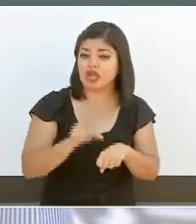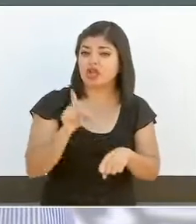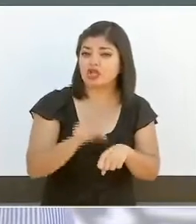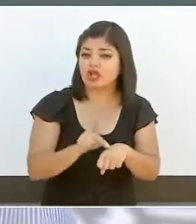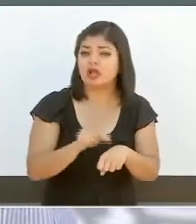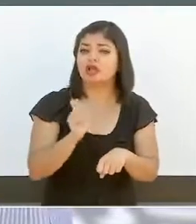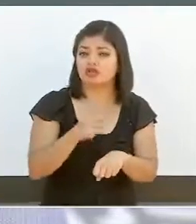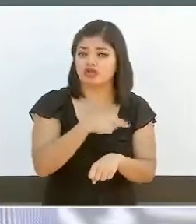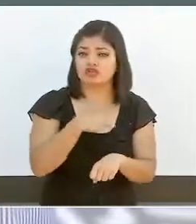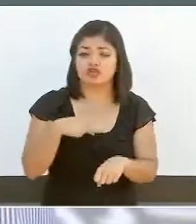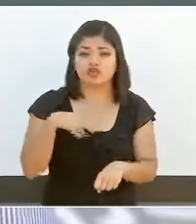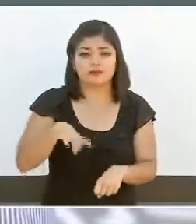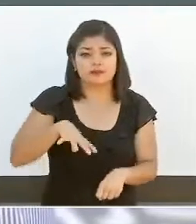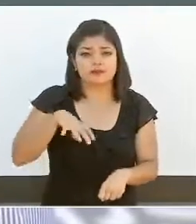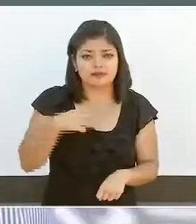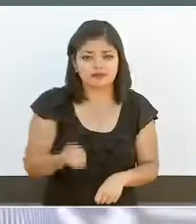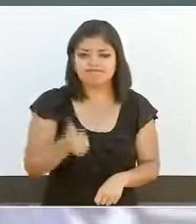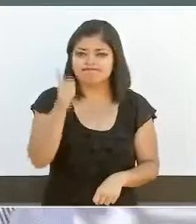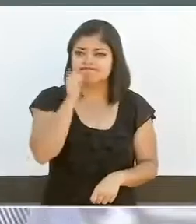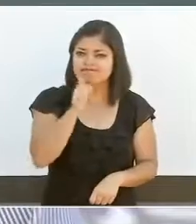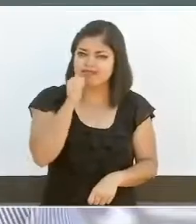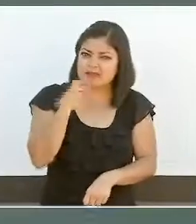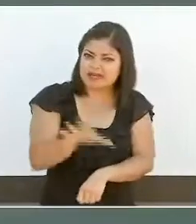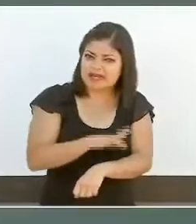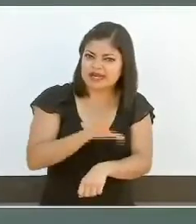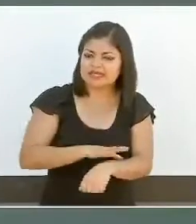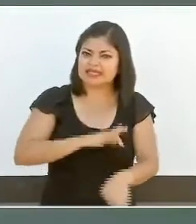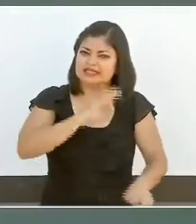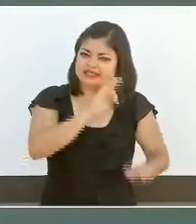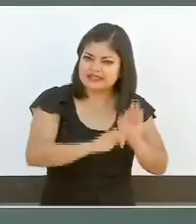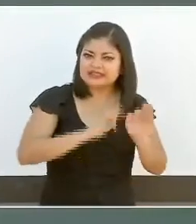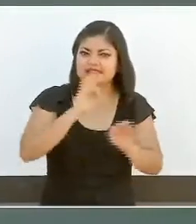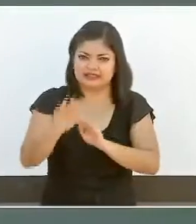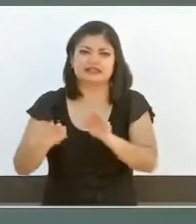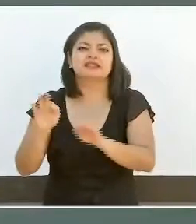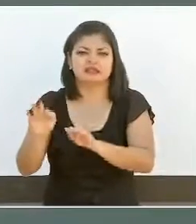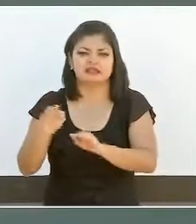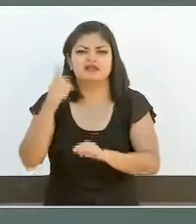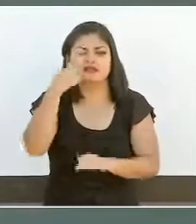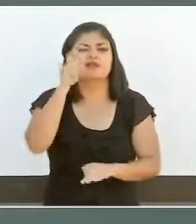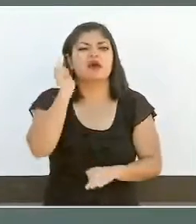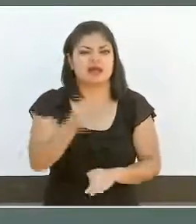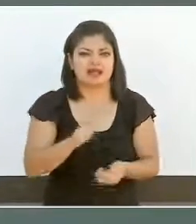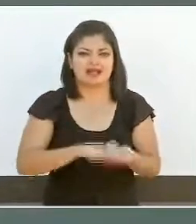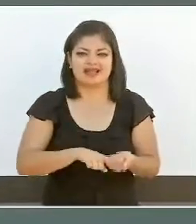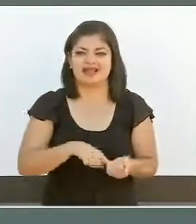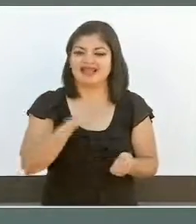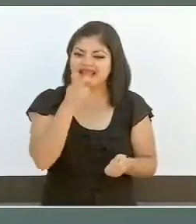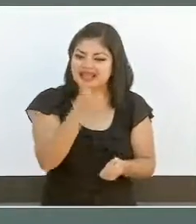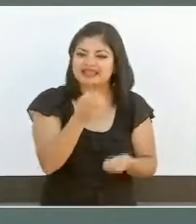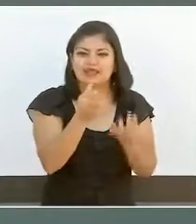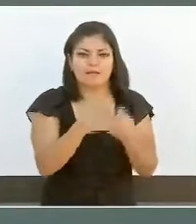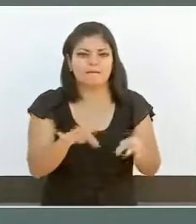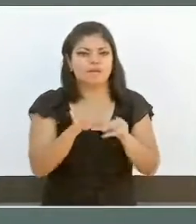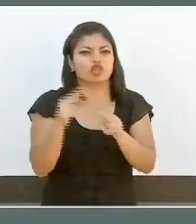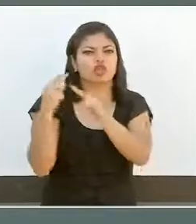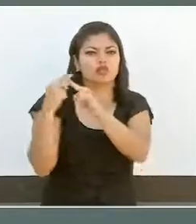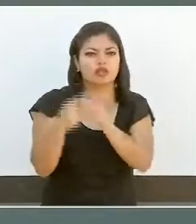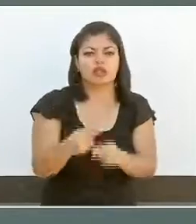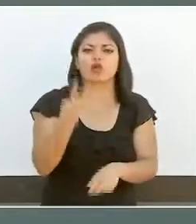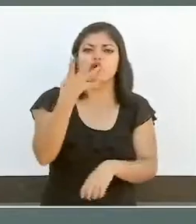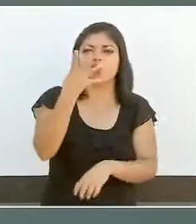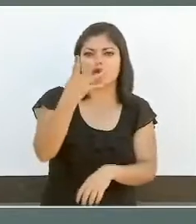toda la energía y lo mejor de nuestro empeño para representar con eficacia los objetivos de la Cuarta